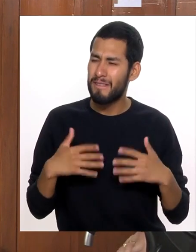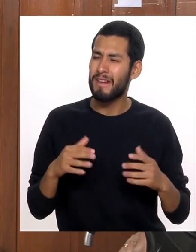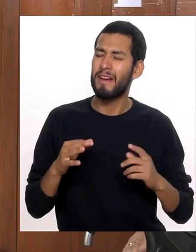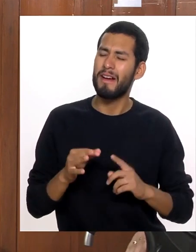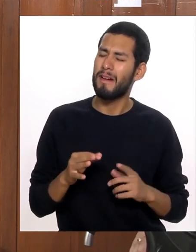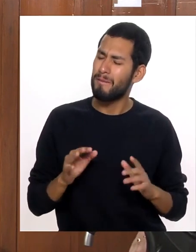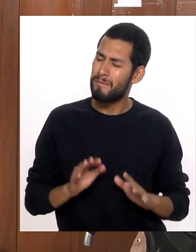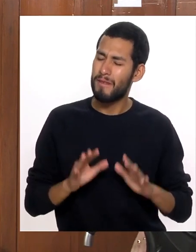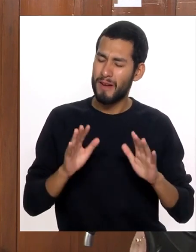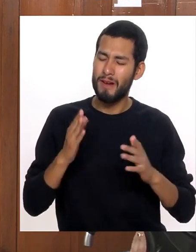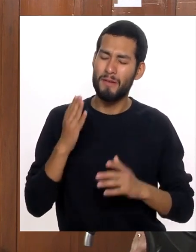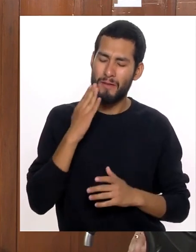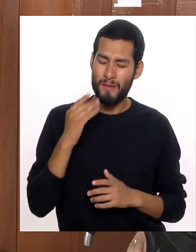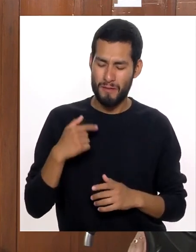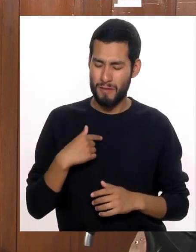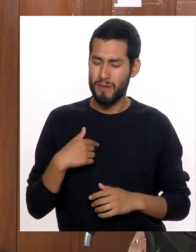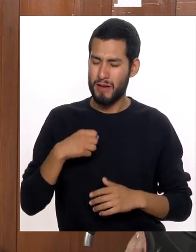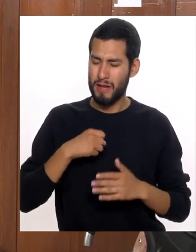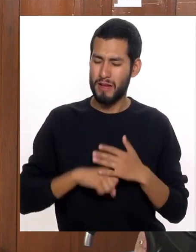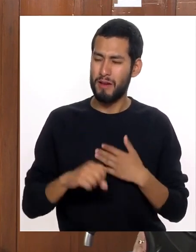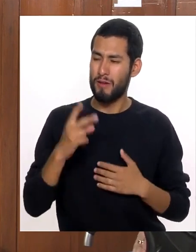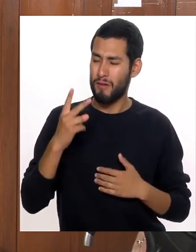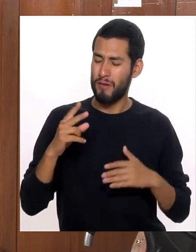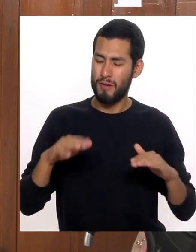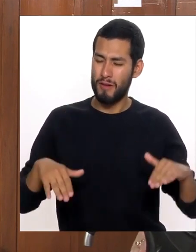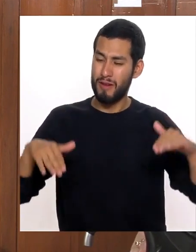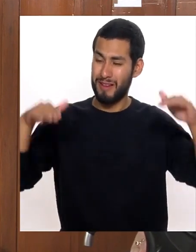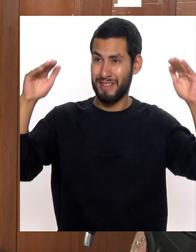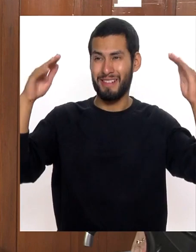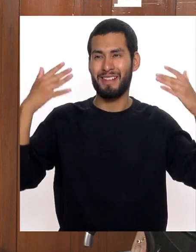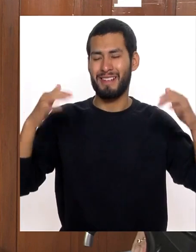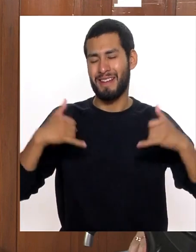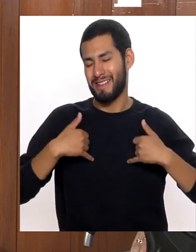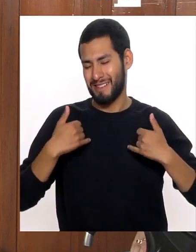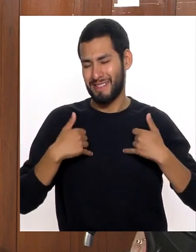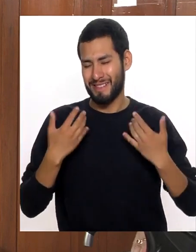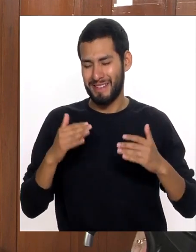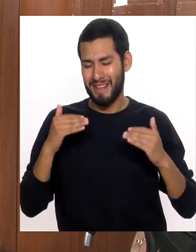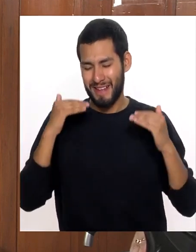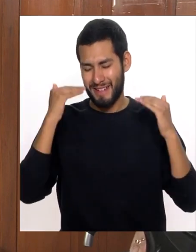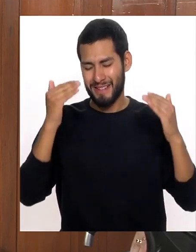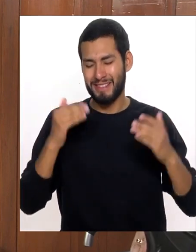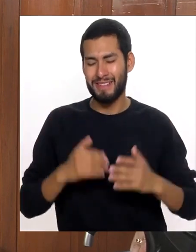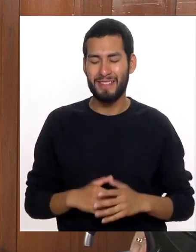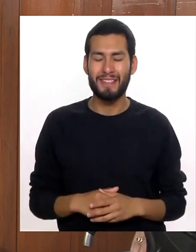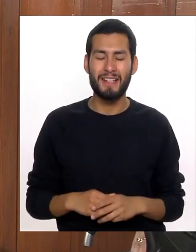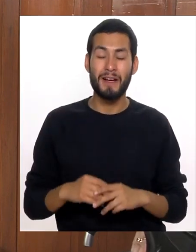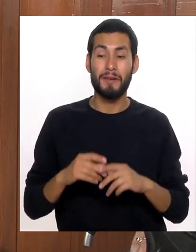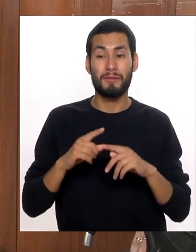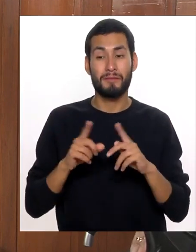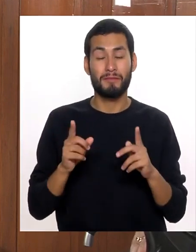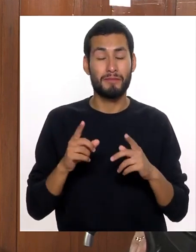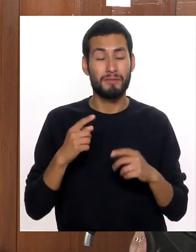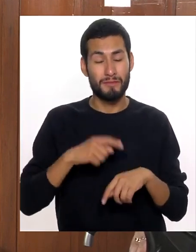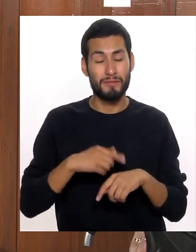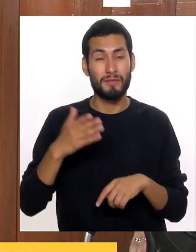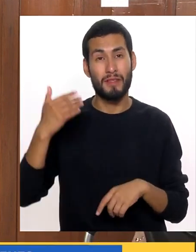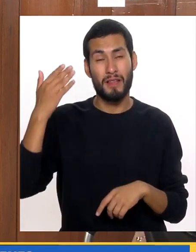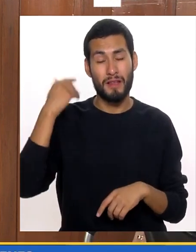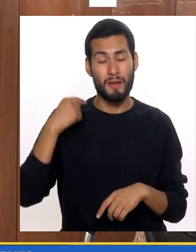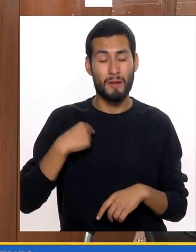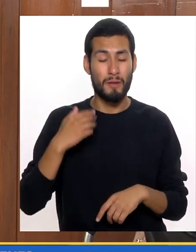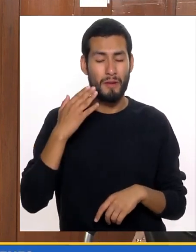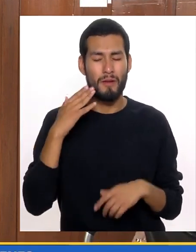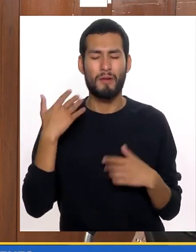maravilloso ser madre Yo soy madre de dos niños Que ya están jóvenes Son adultos Pero